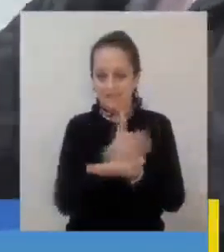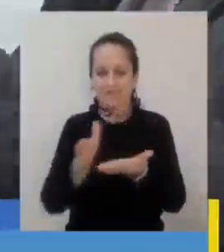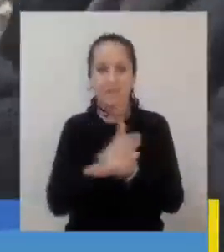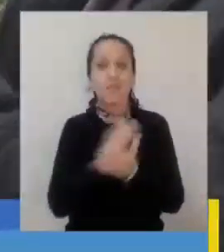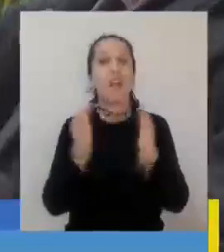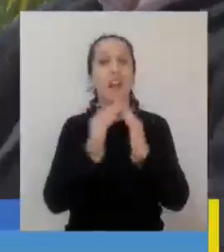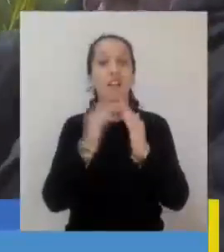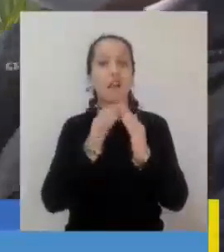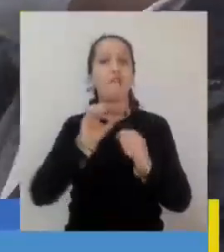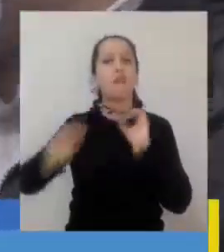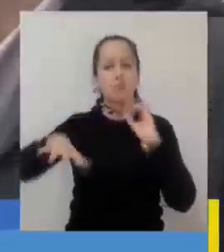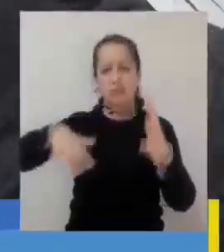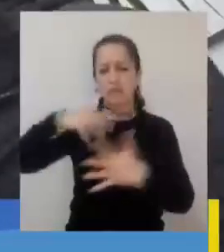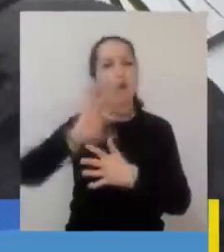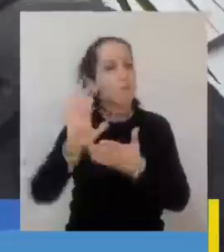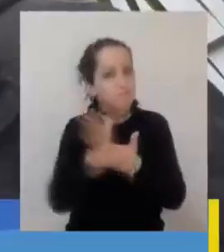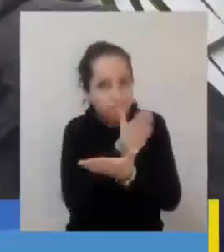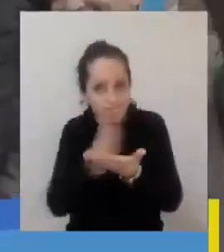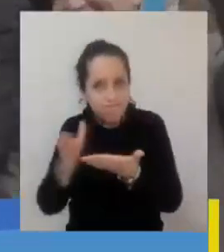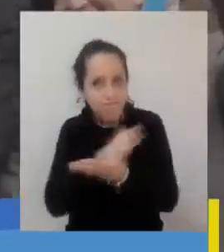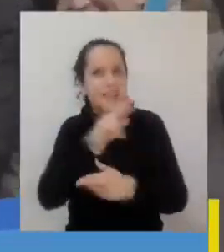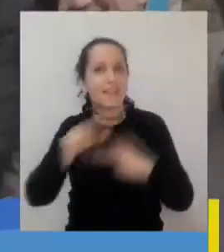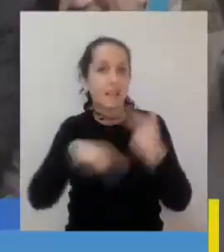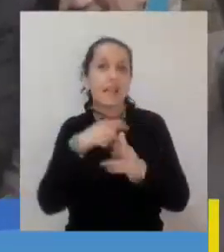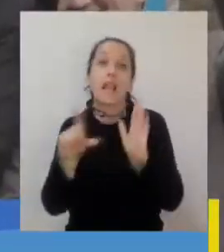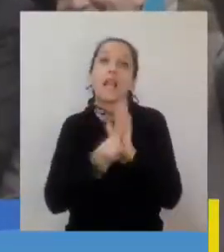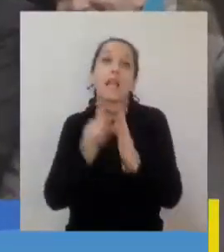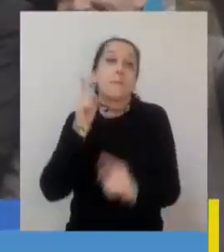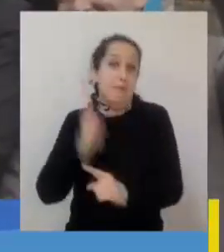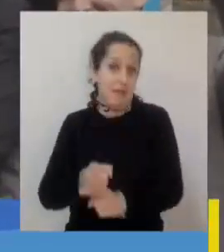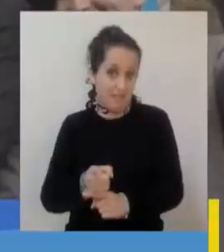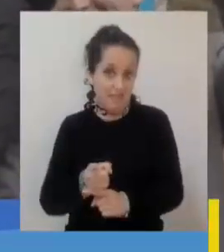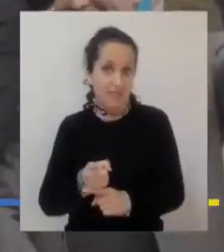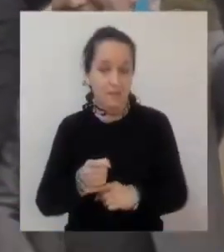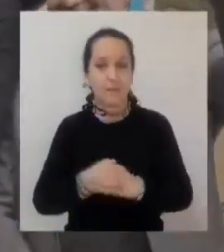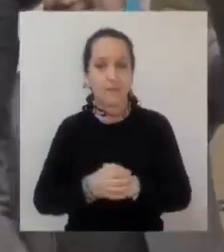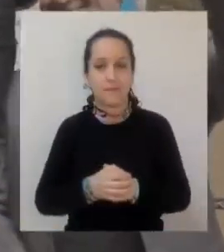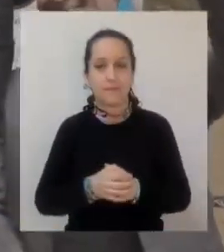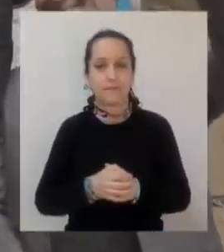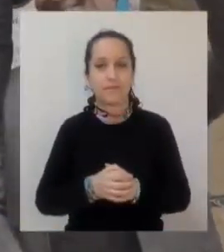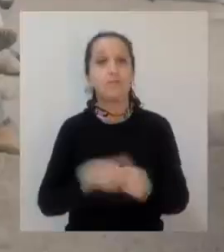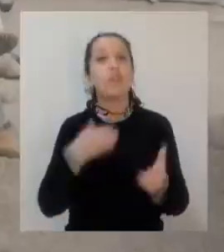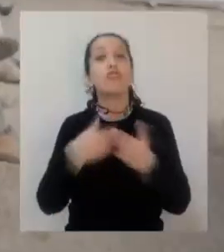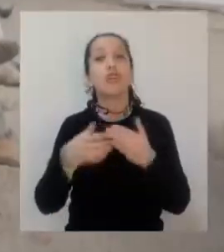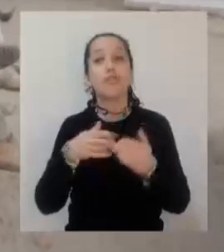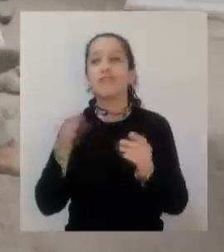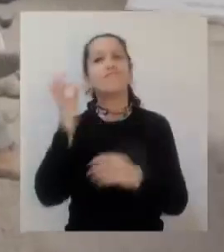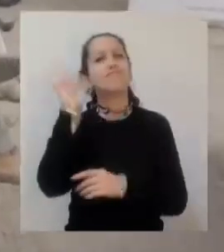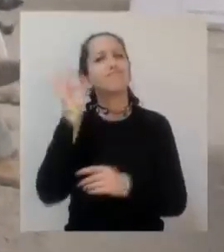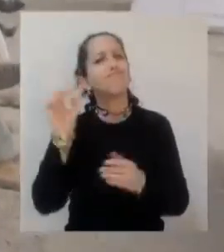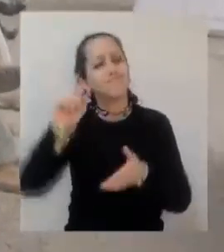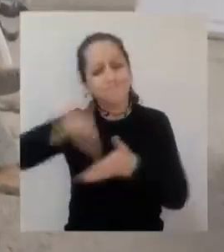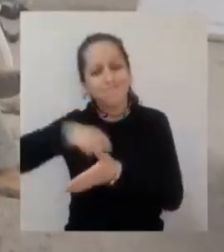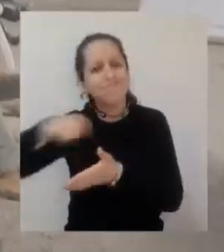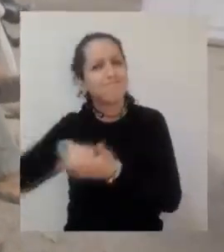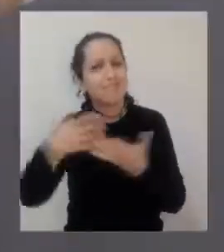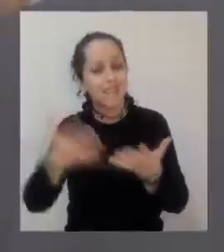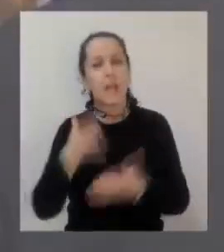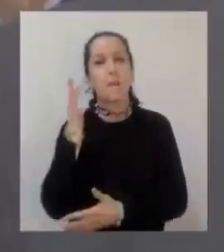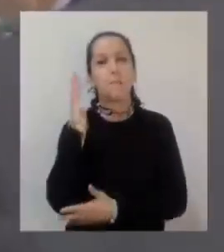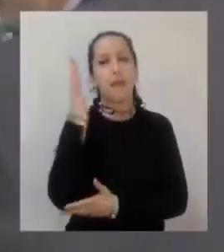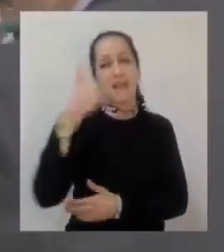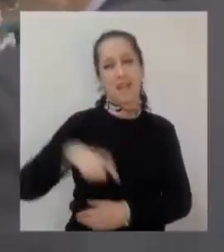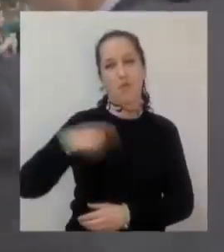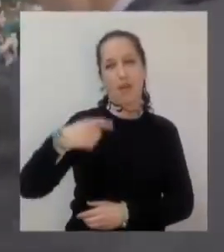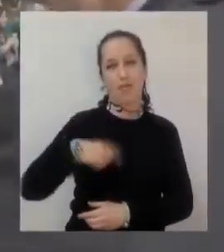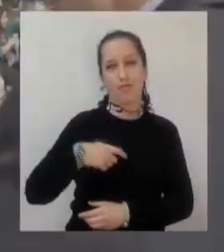domiciliarios en el marco de lo que mandata la Ley. El hito tuvo lugar en el Parque Ecuador de Concepción, a un costado